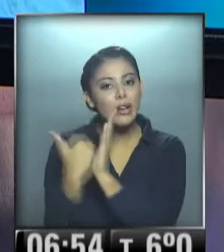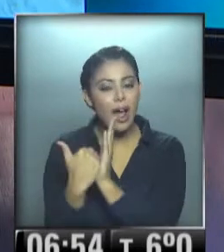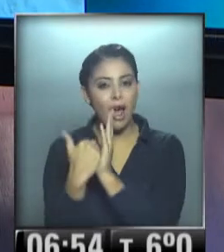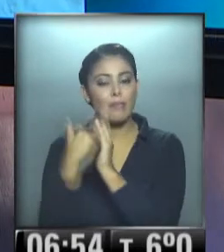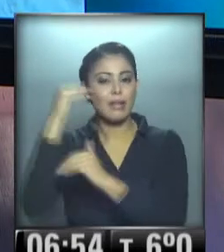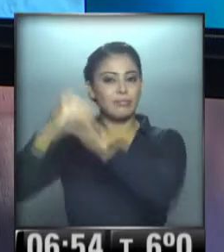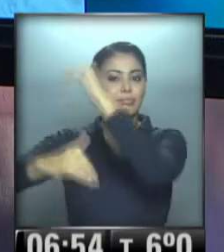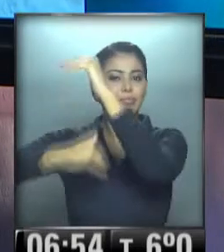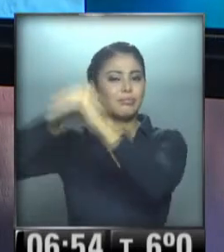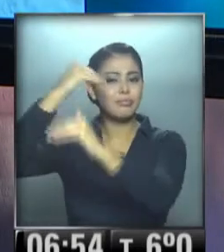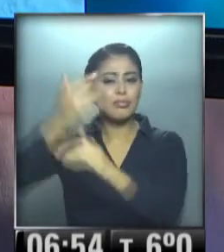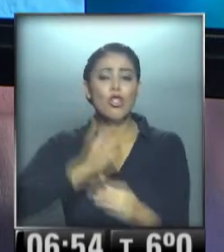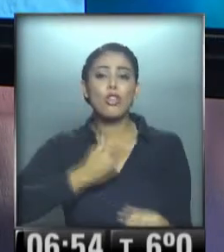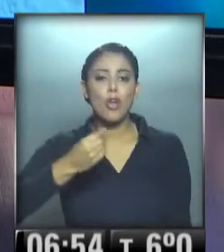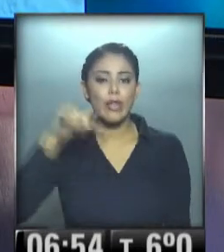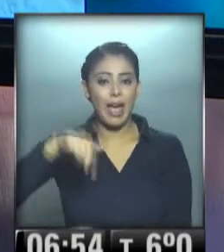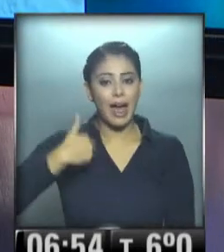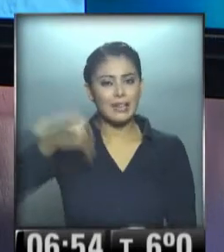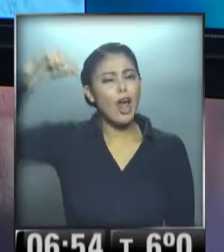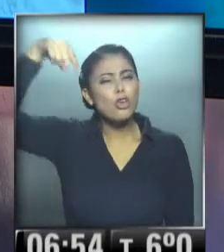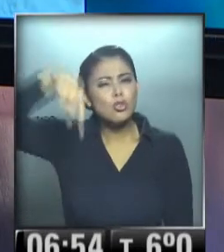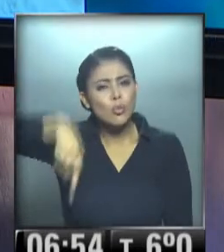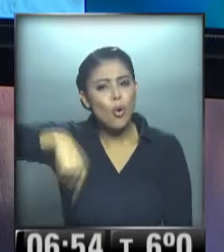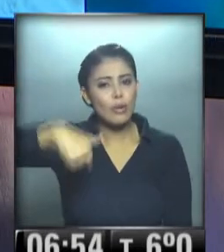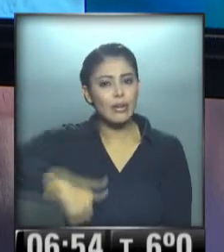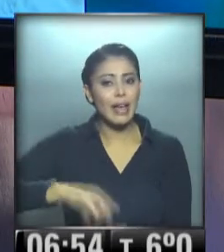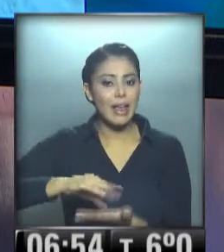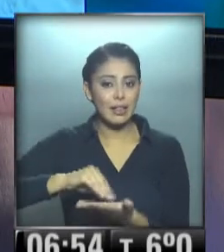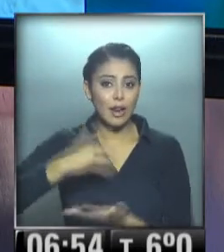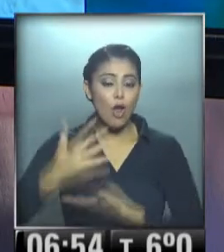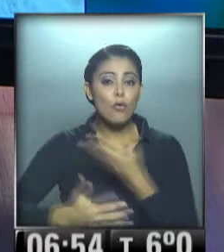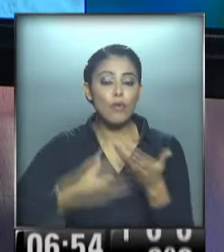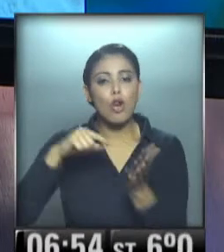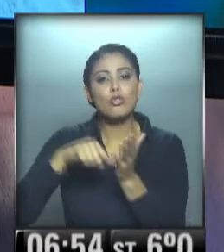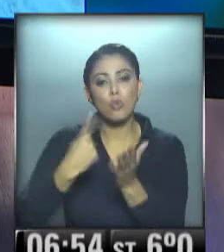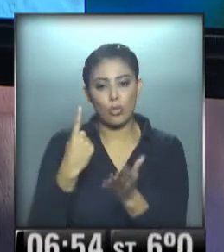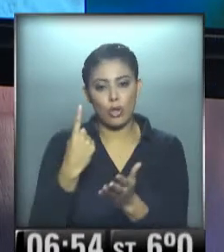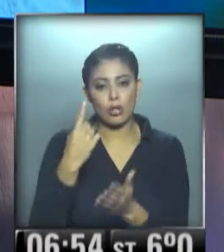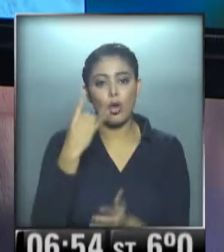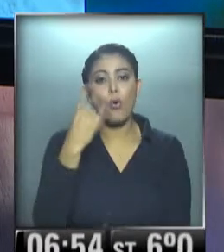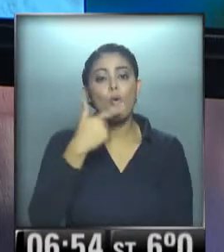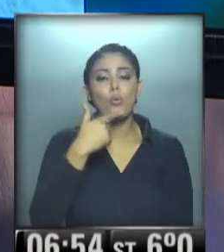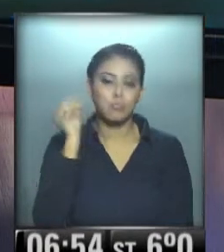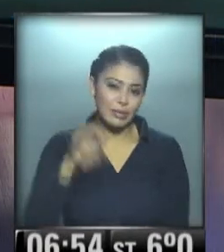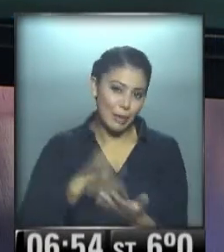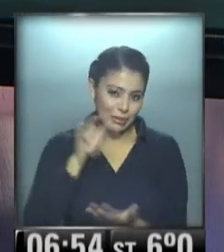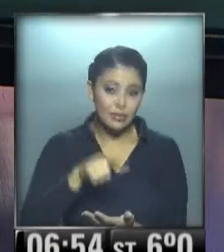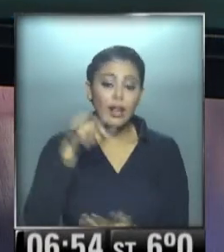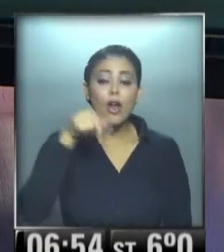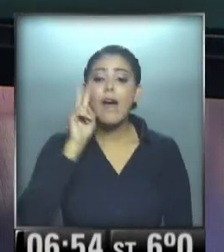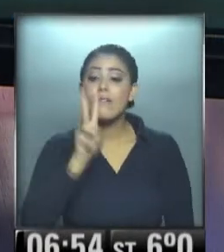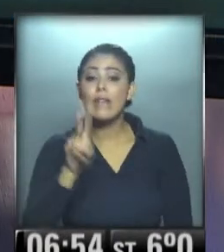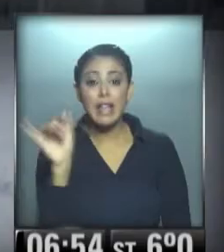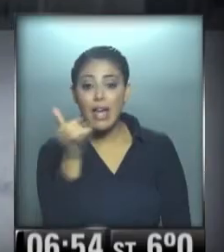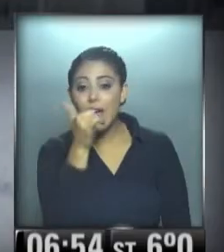desarrolla en el extremo sur de nuestro país. En Tierra del Fuego, en la ciudad de Ushuaia, vemos las